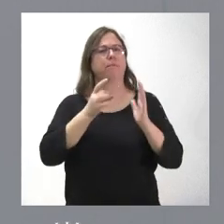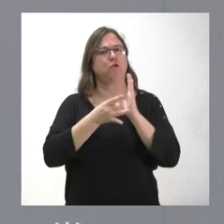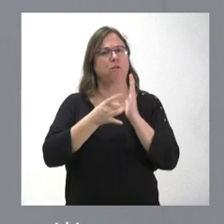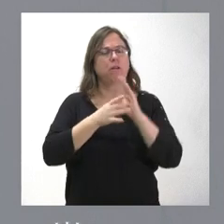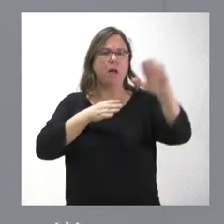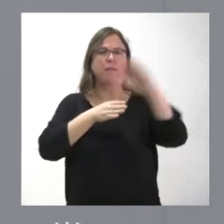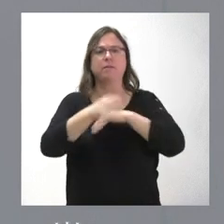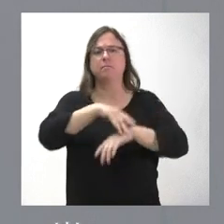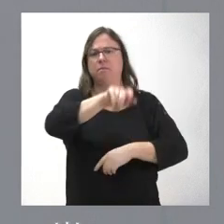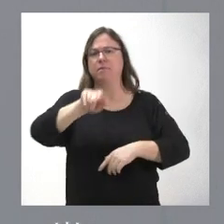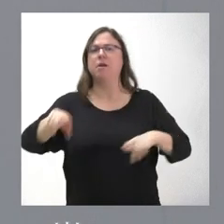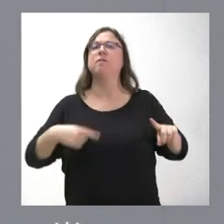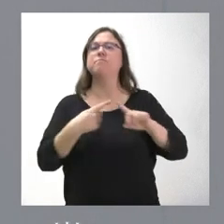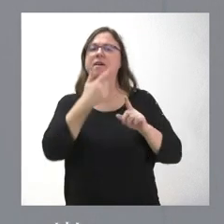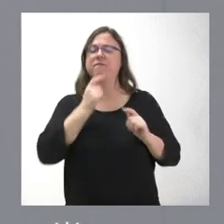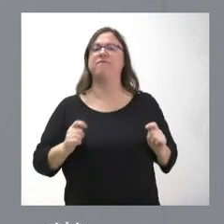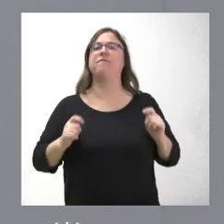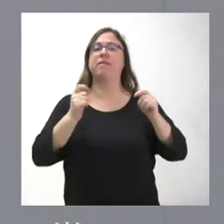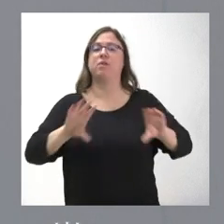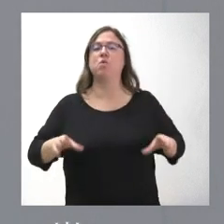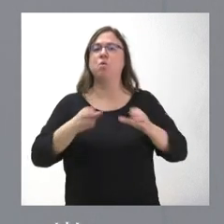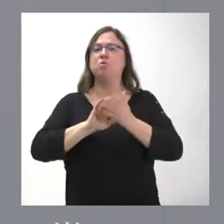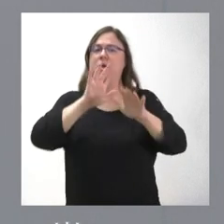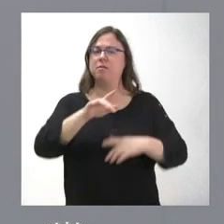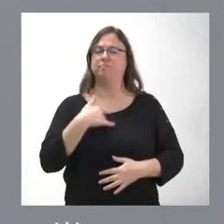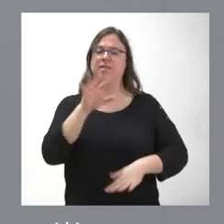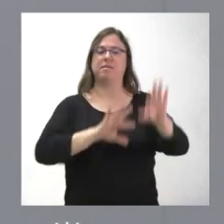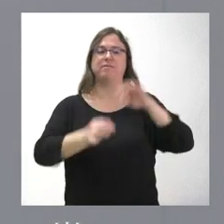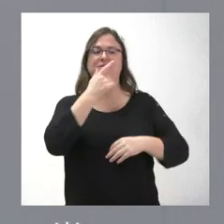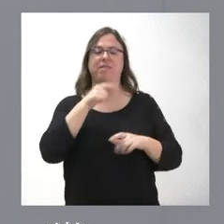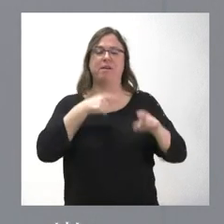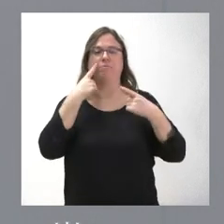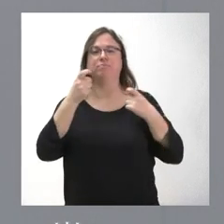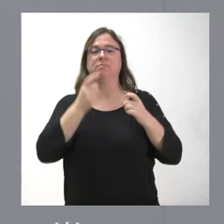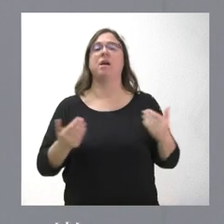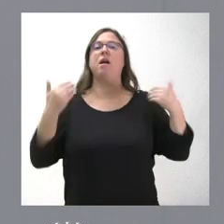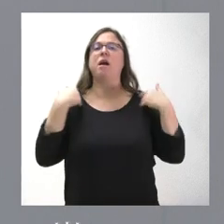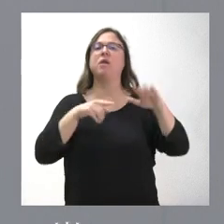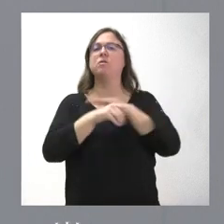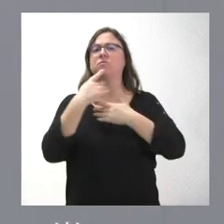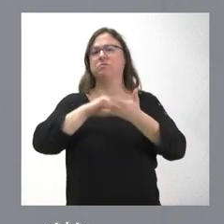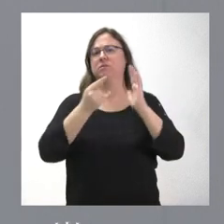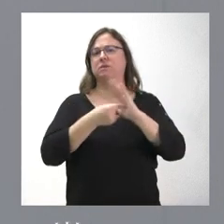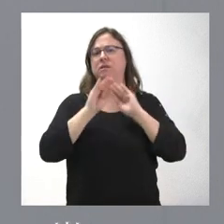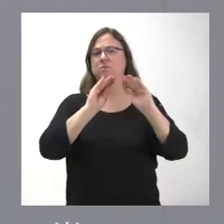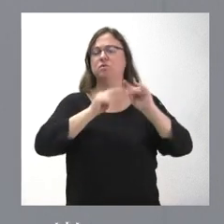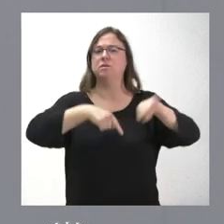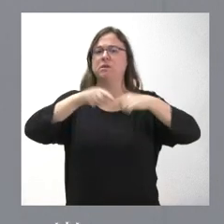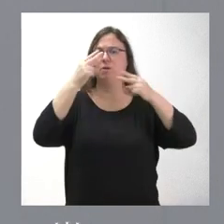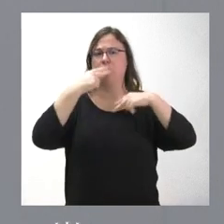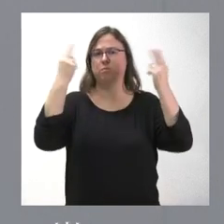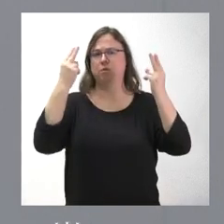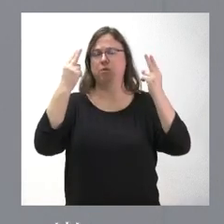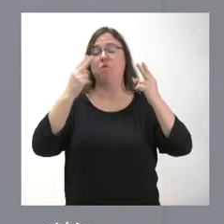accesible para la población y que facilite a la Junta la toma de decisiones. Será el encargado de gestionar el sistema del transporte público